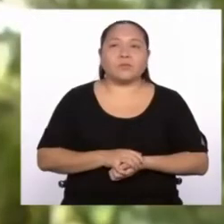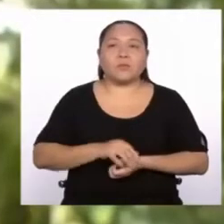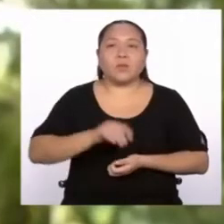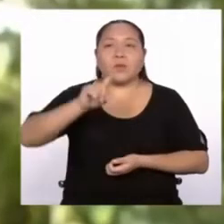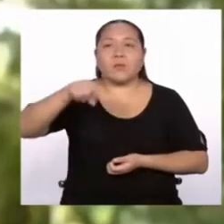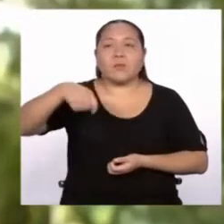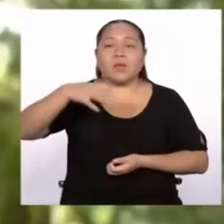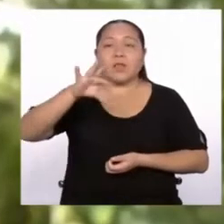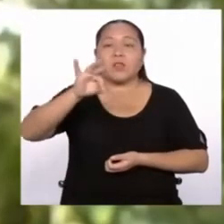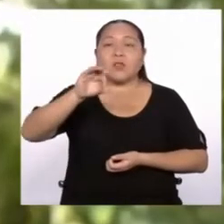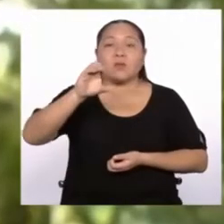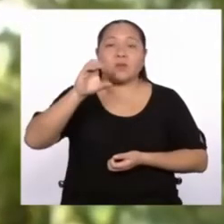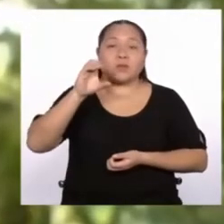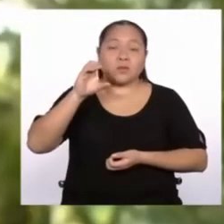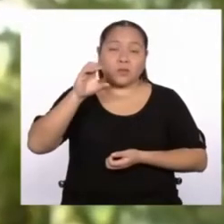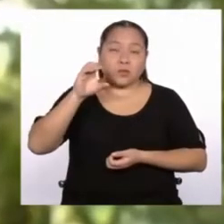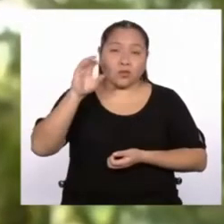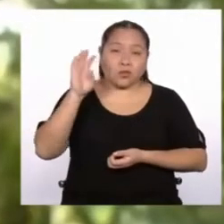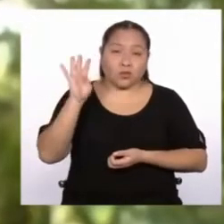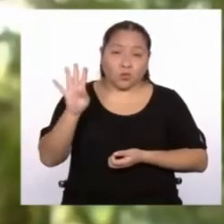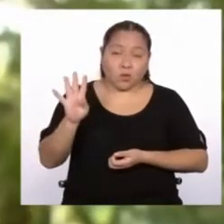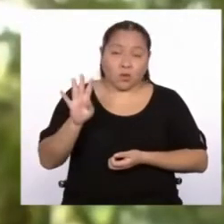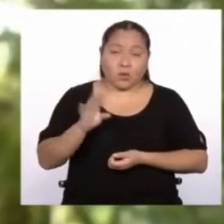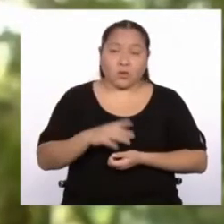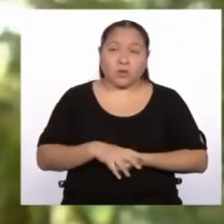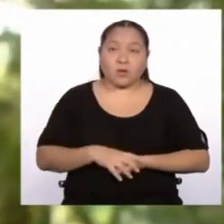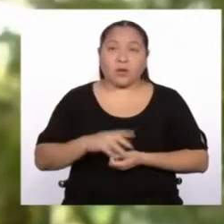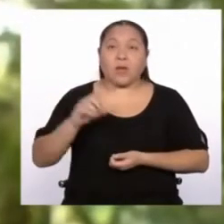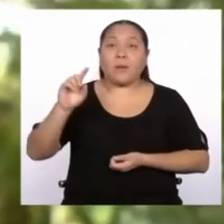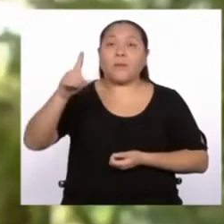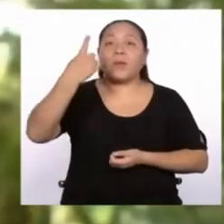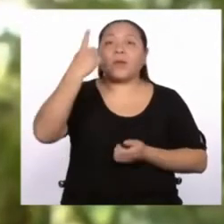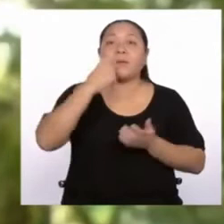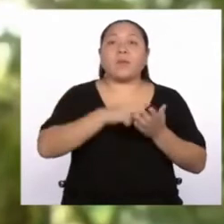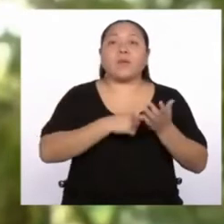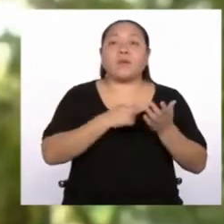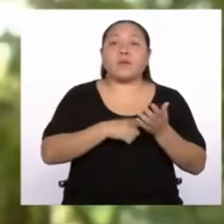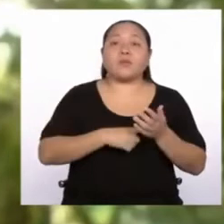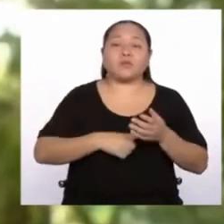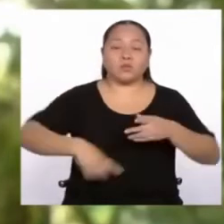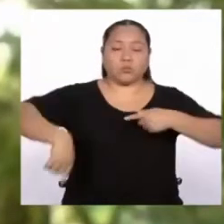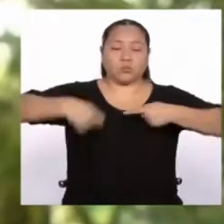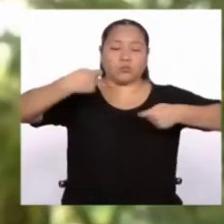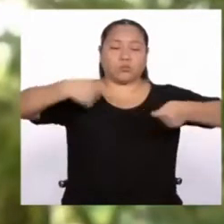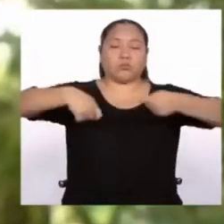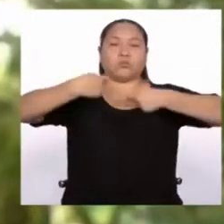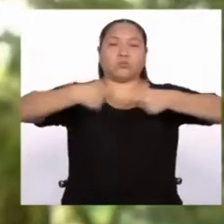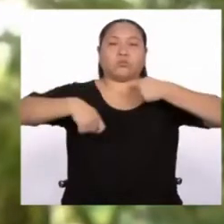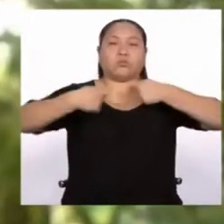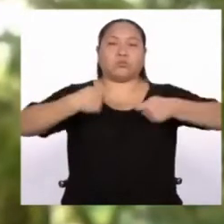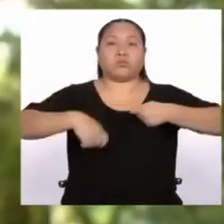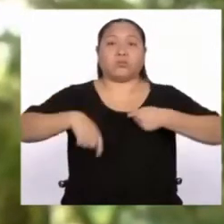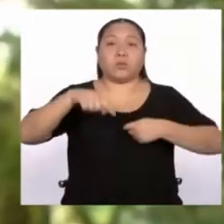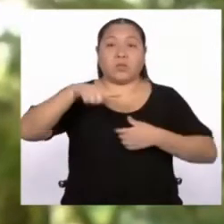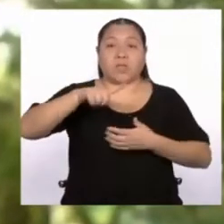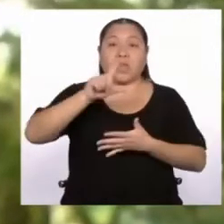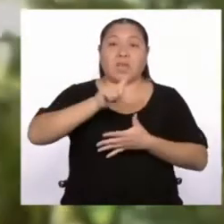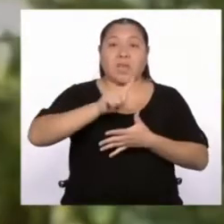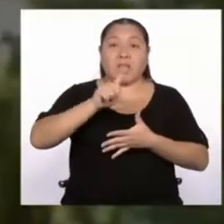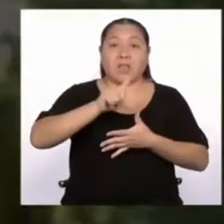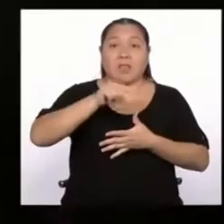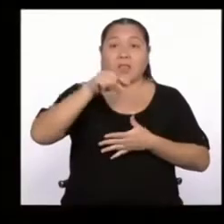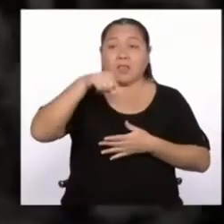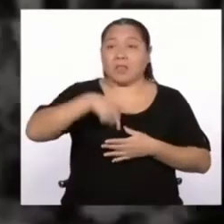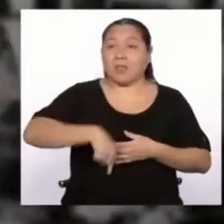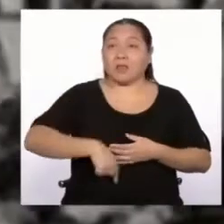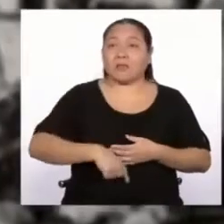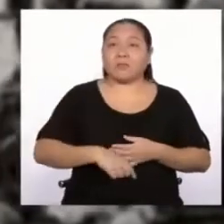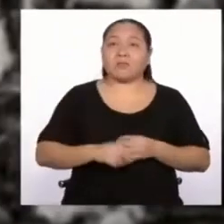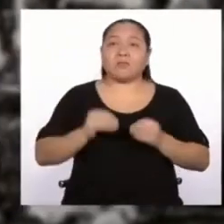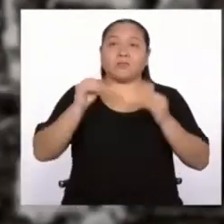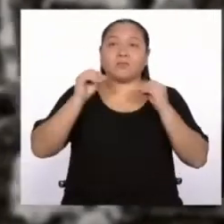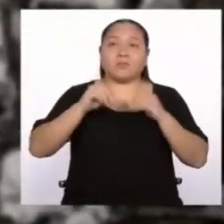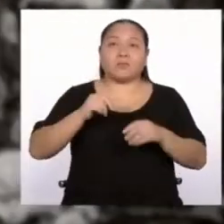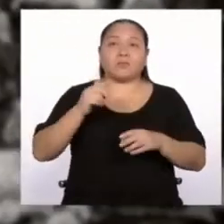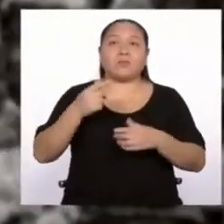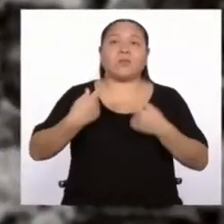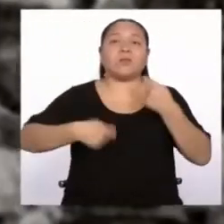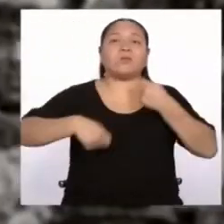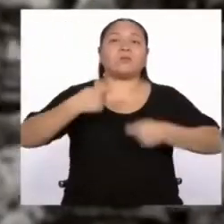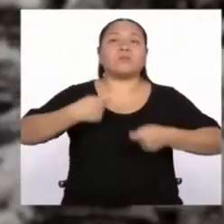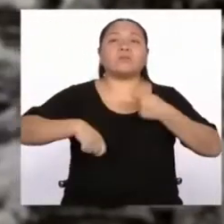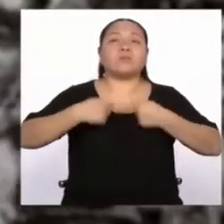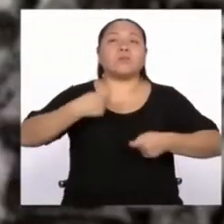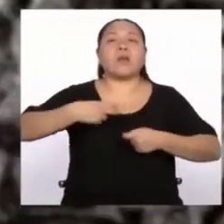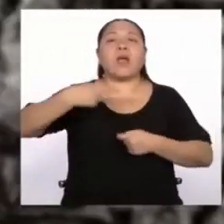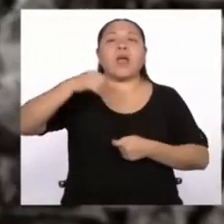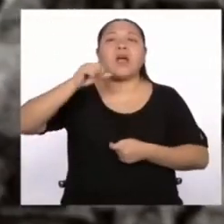En 1904, por primera vez, una banda latina, por decir así, grabó nuestro himno. La banda municipal de La